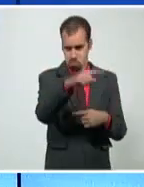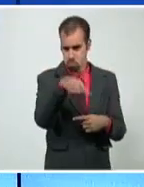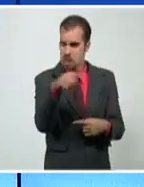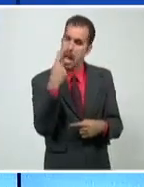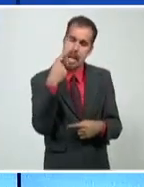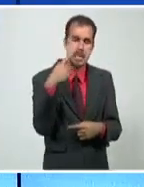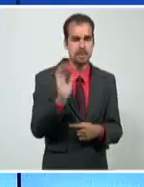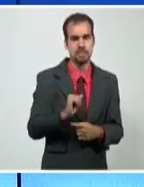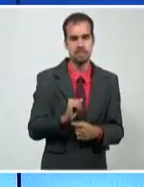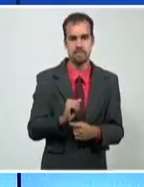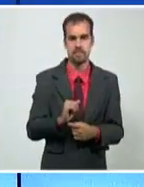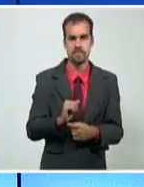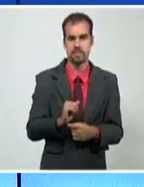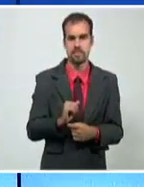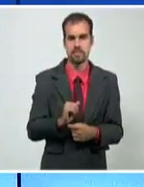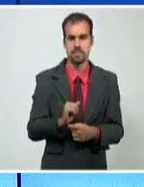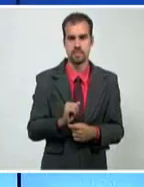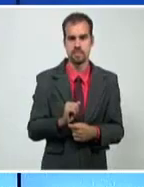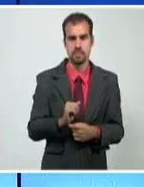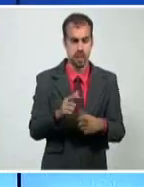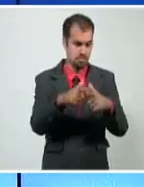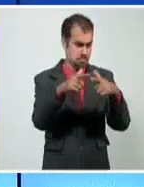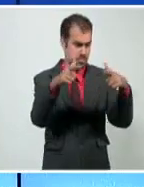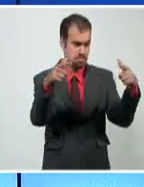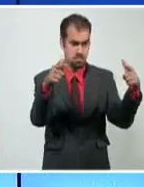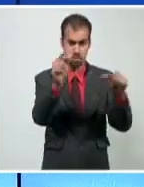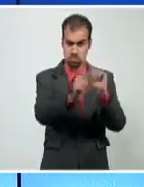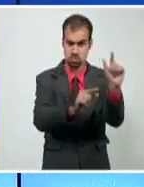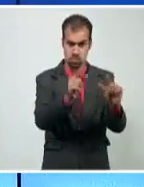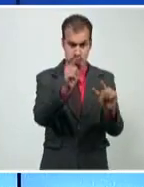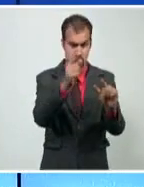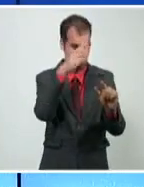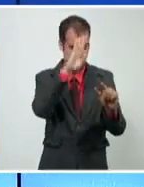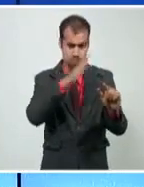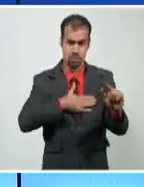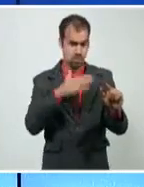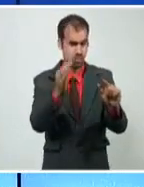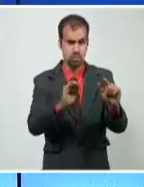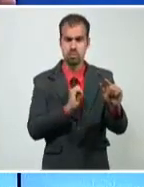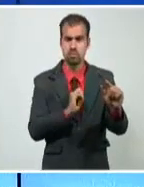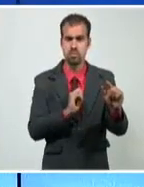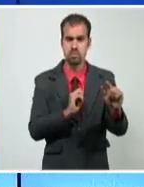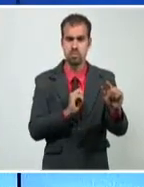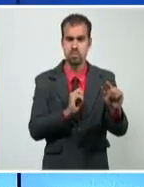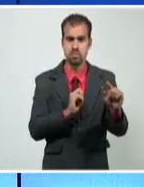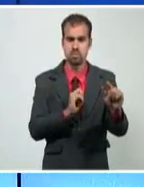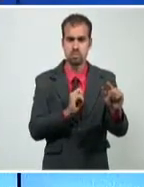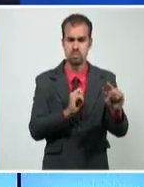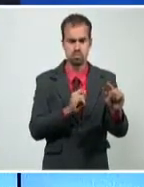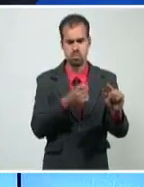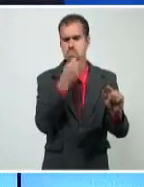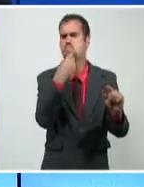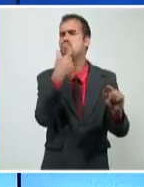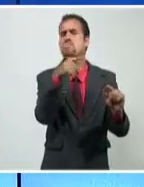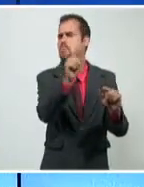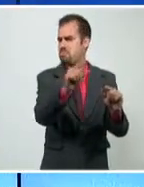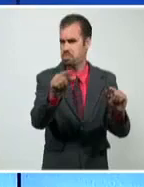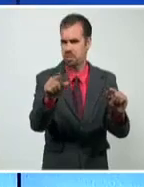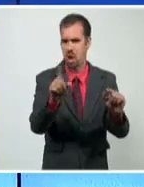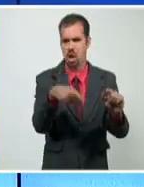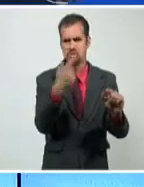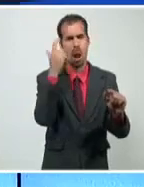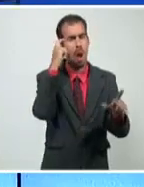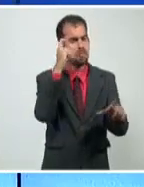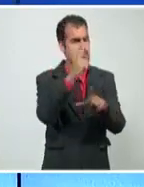que por cierto es la de la mayor parte de las cubanas y los cubanos, con la inteligencia natural de cualquiera de nosotros. No se necesitan